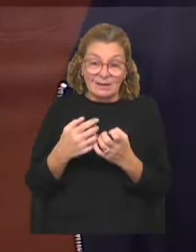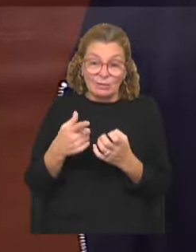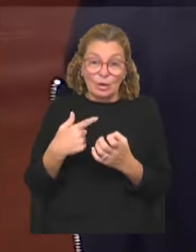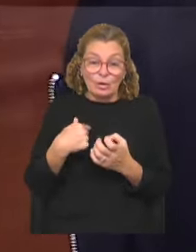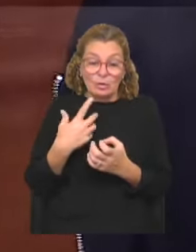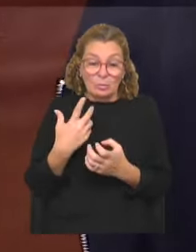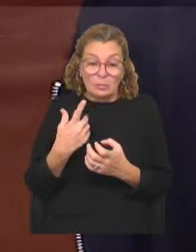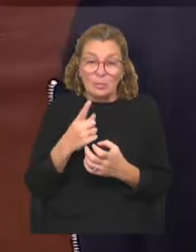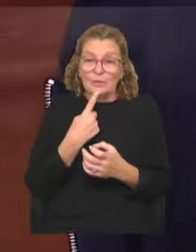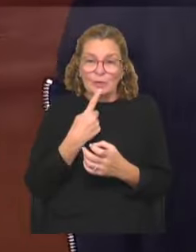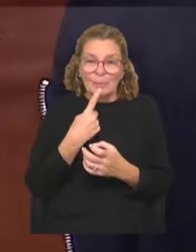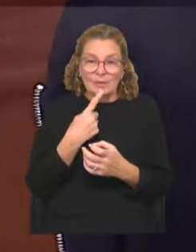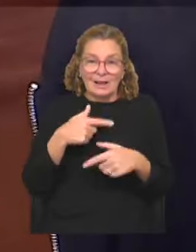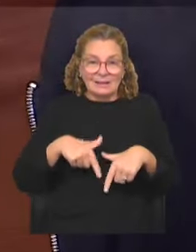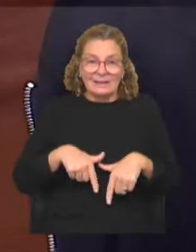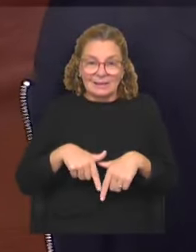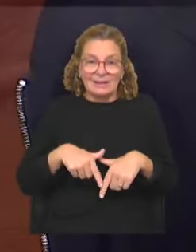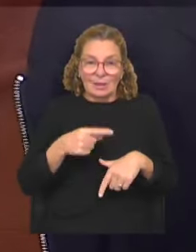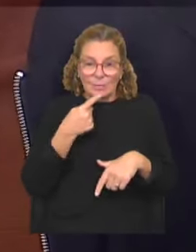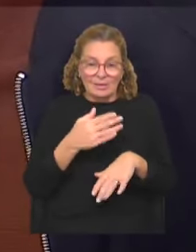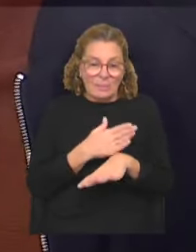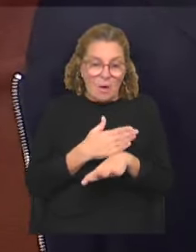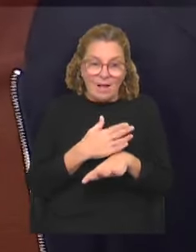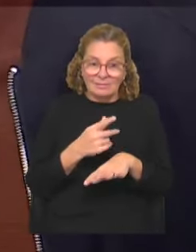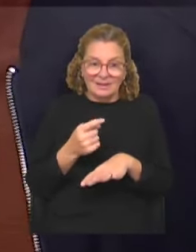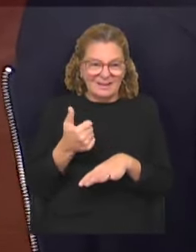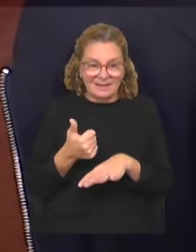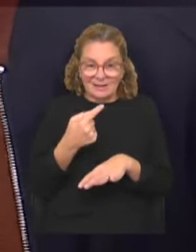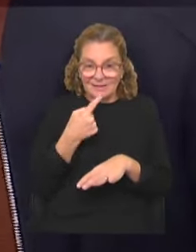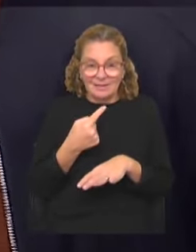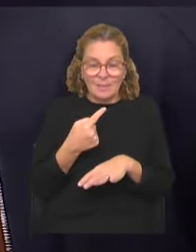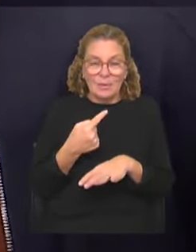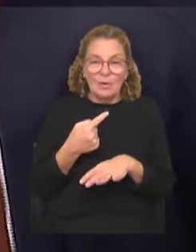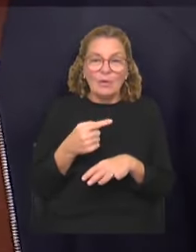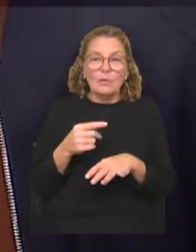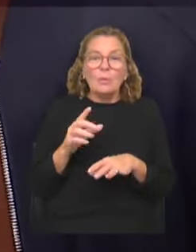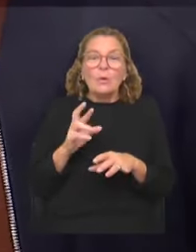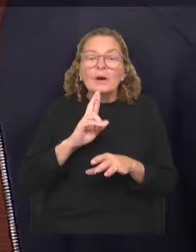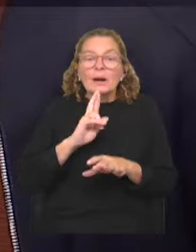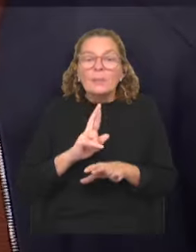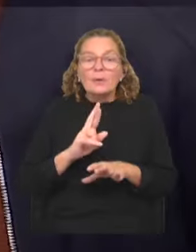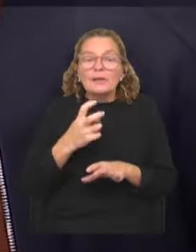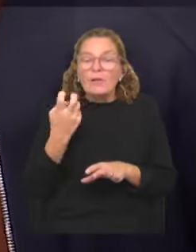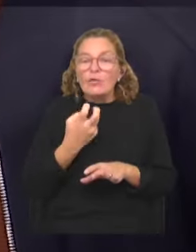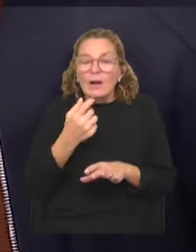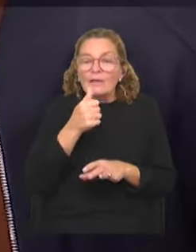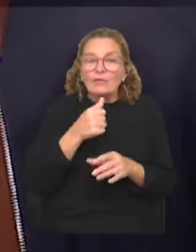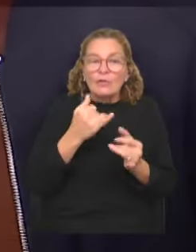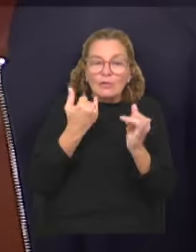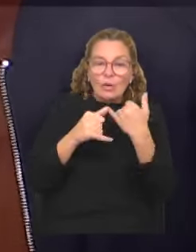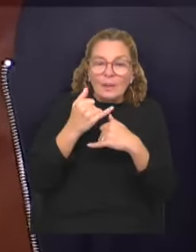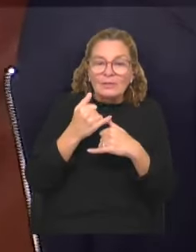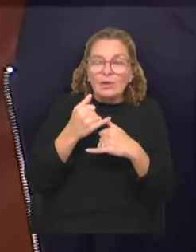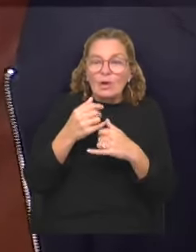voluntario. No es una política de la Intendencia, como decían recién, sino que, en realidad, es una respuesta que trata de aportar la Intendencia